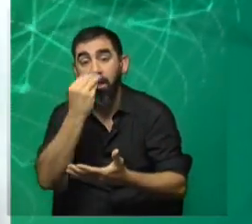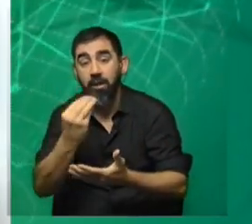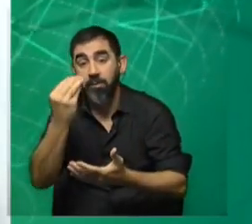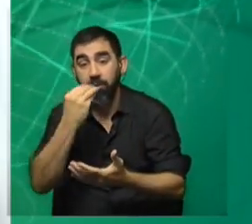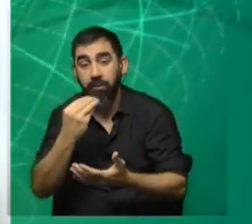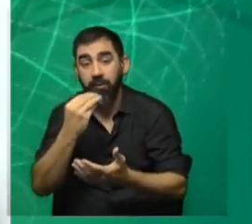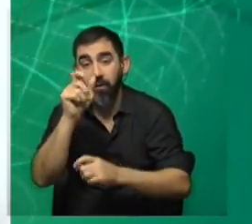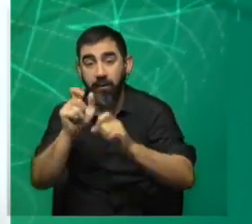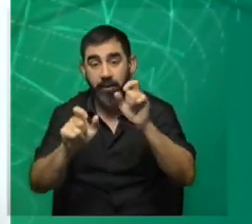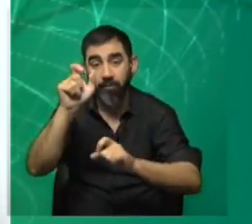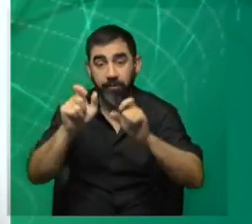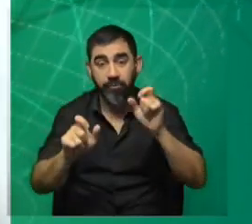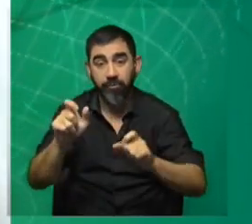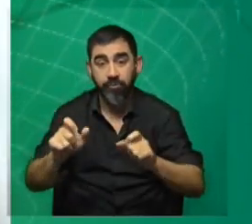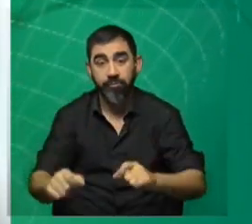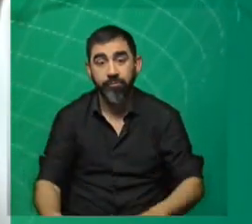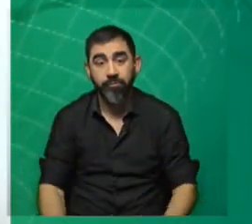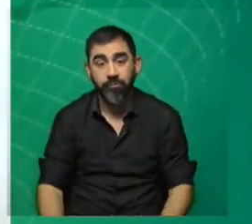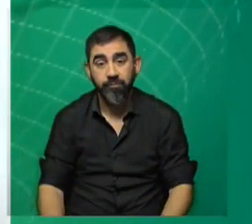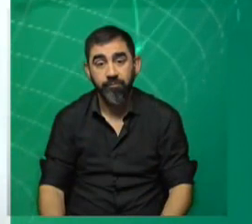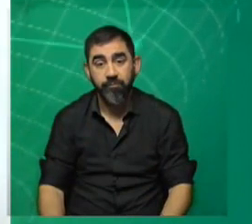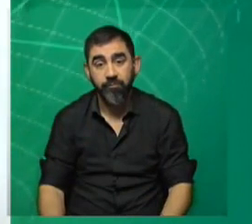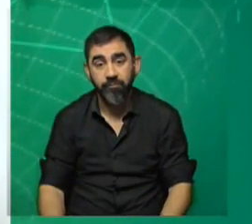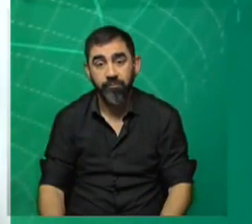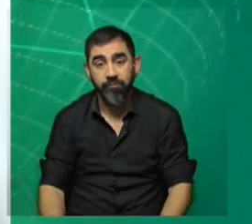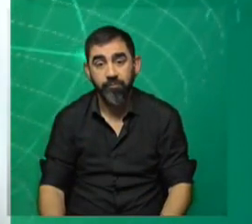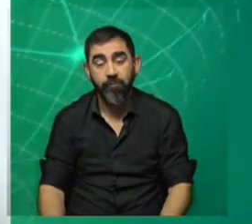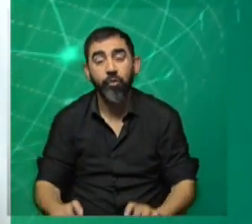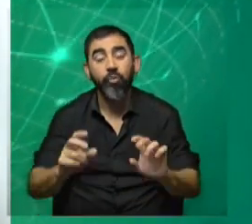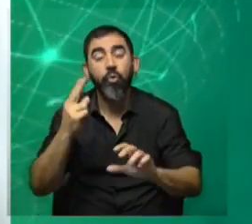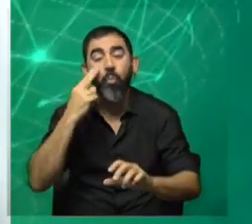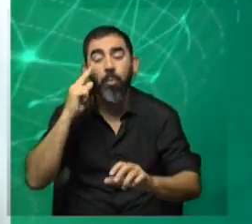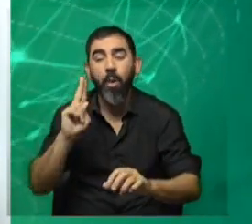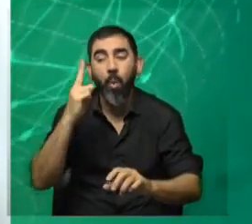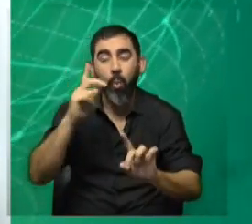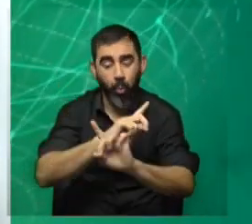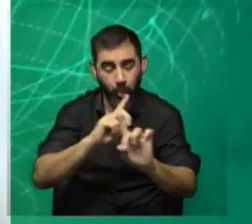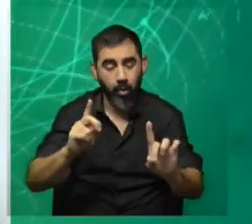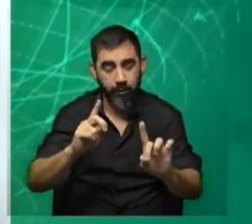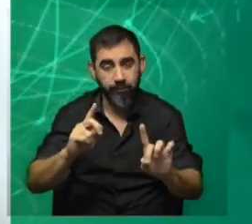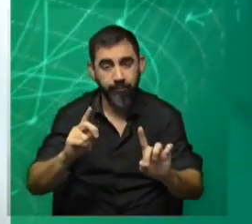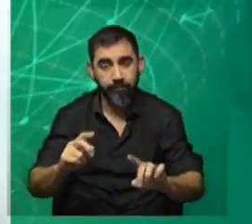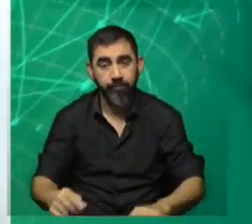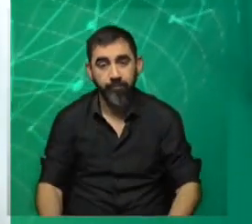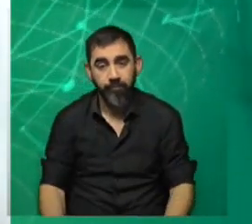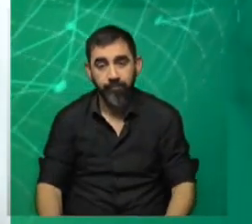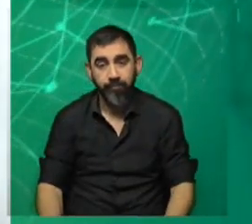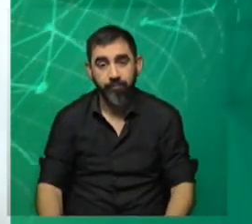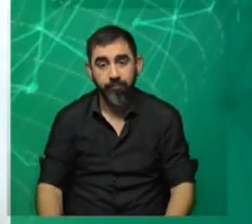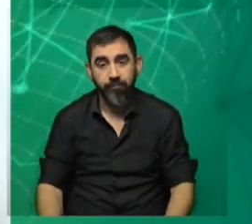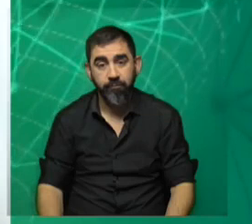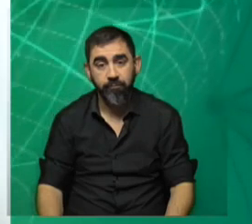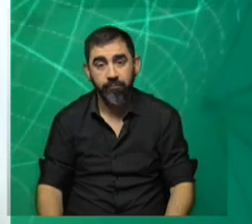de las personas no es un problema exclusivo del Uruguay y también, de hecho,